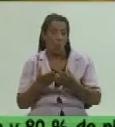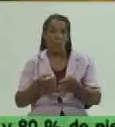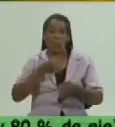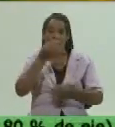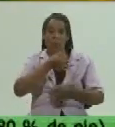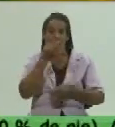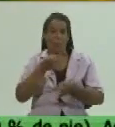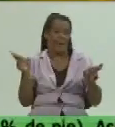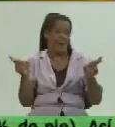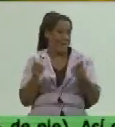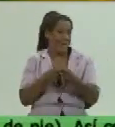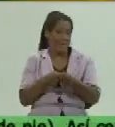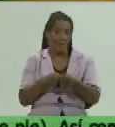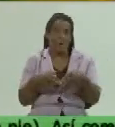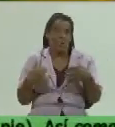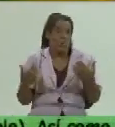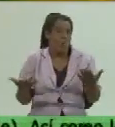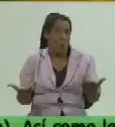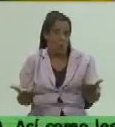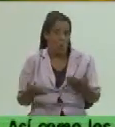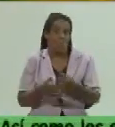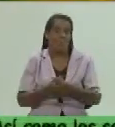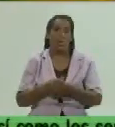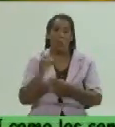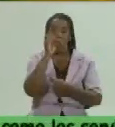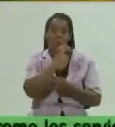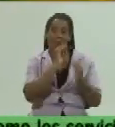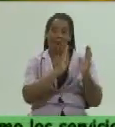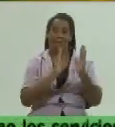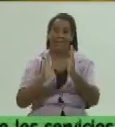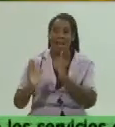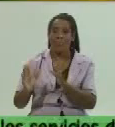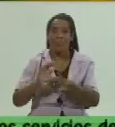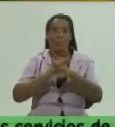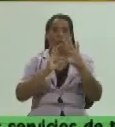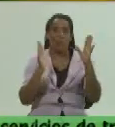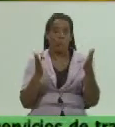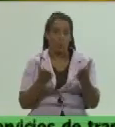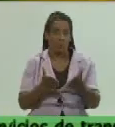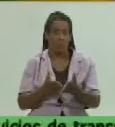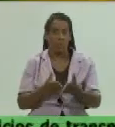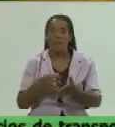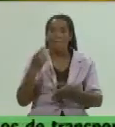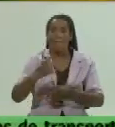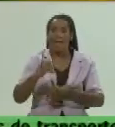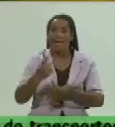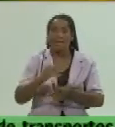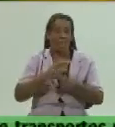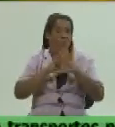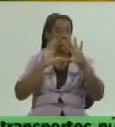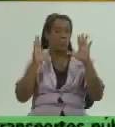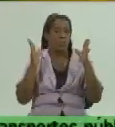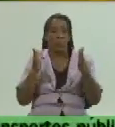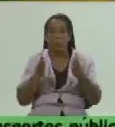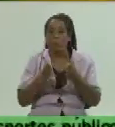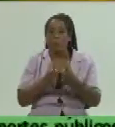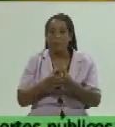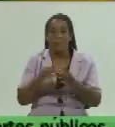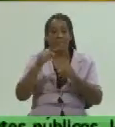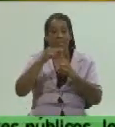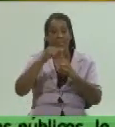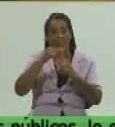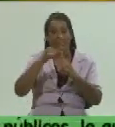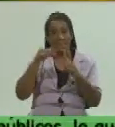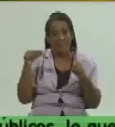cómo esto se ha estado organizando concretamente y se ha estado poniendo en práctica todo lo que tiene que ver con el tema este de la